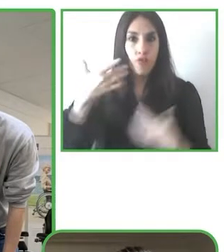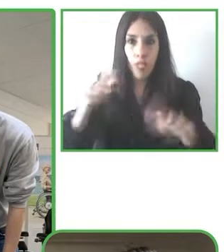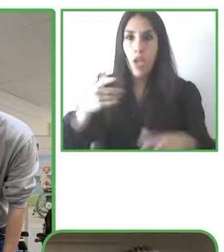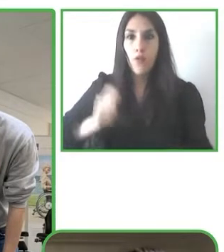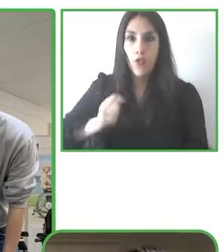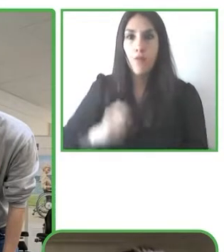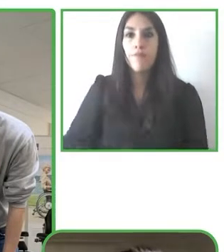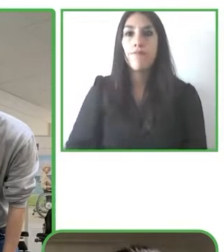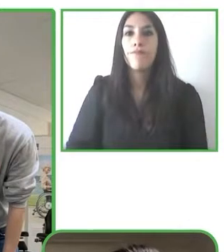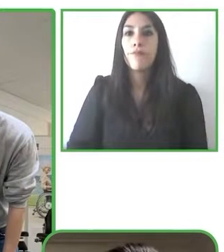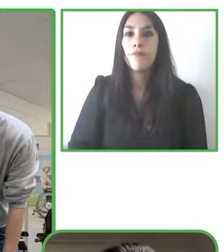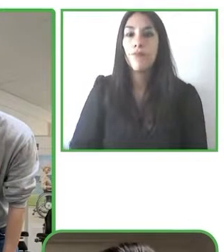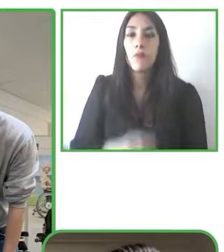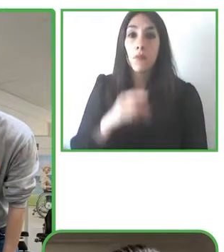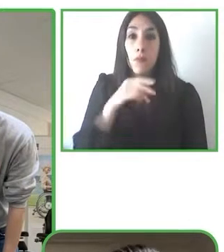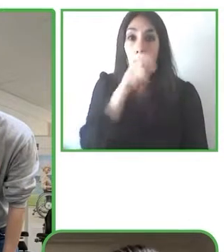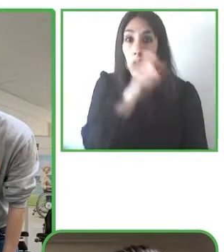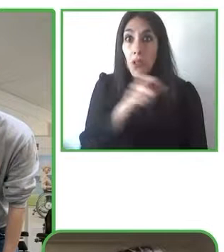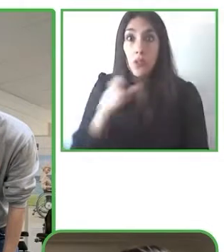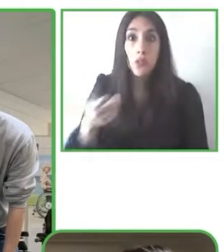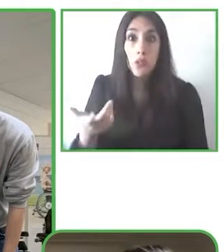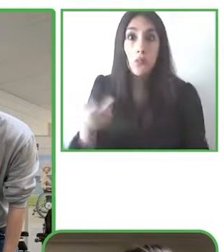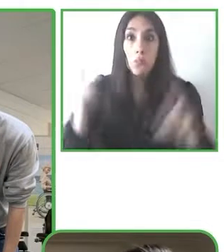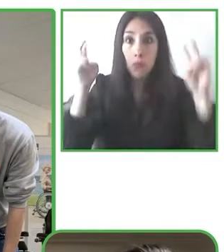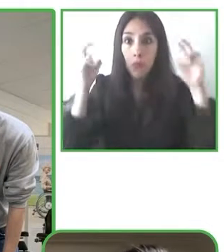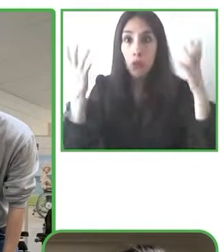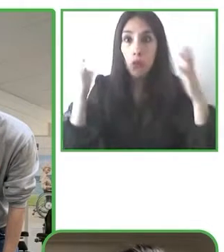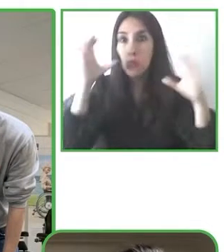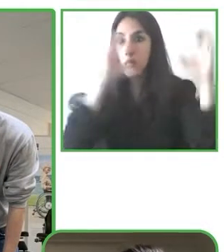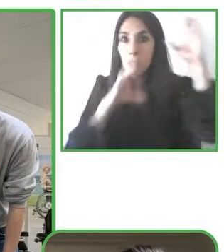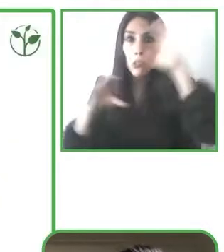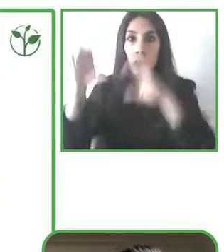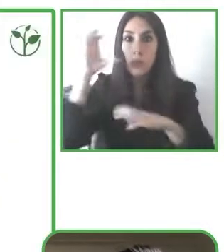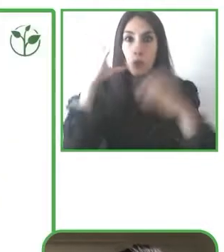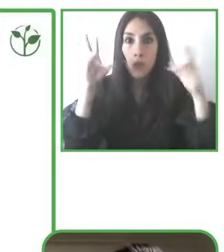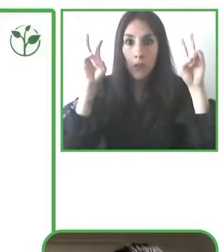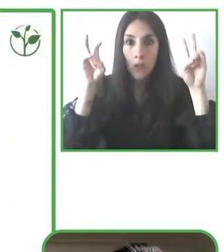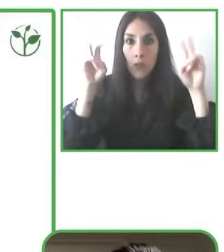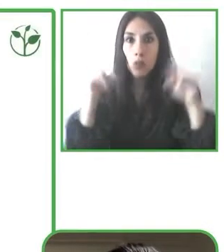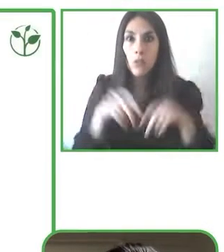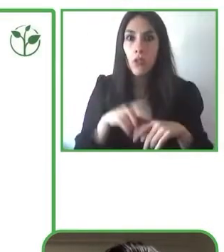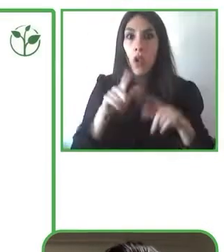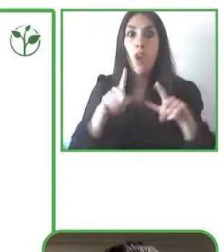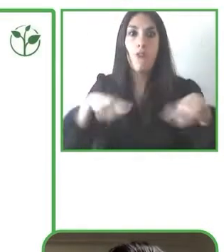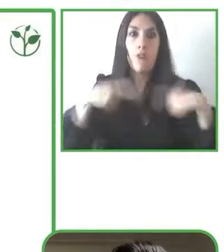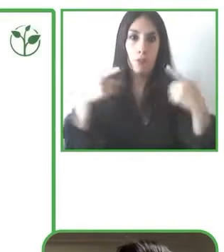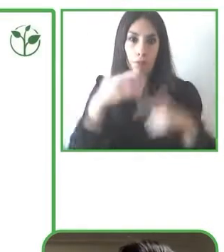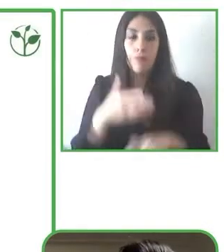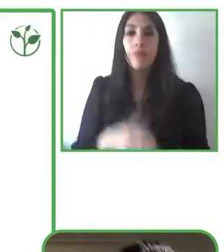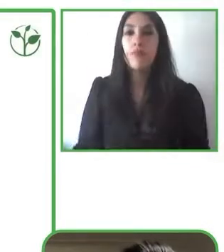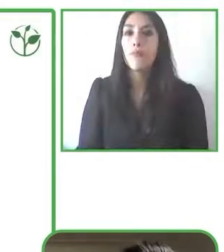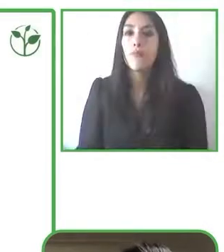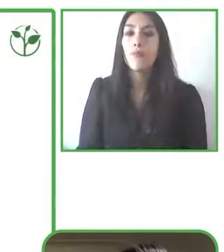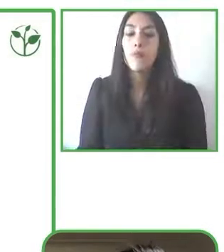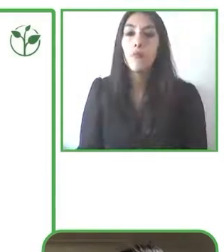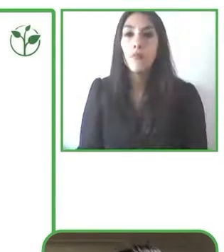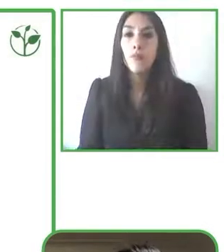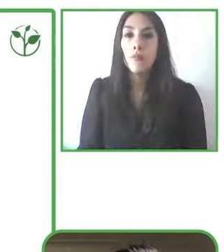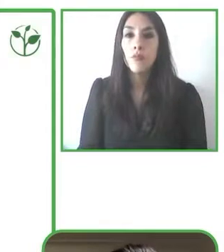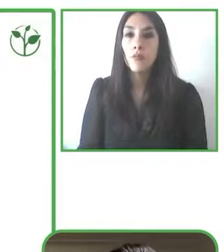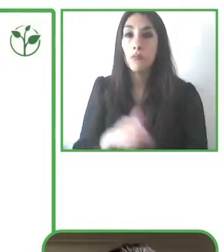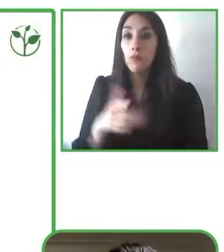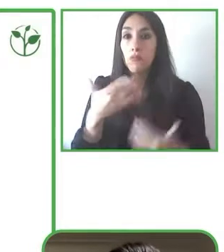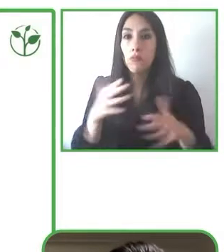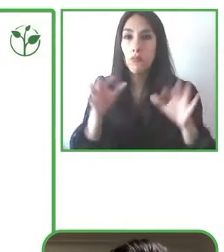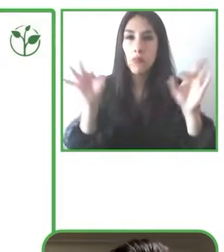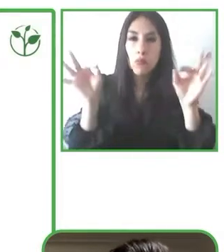espacio de la rehabilitación, los seguros, distribuidores, para que podamos seguir hablando después de la presentación. Ya han